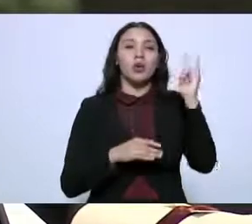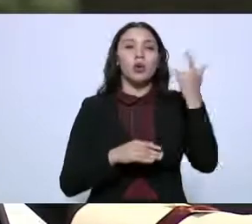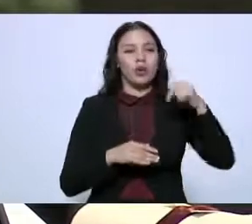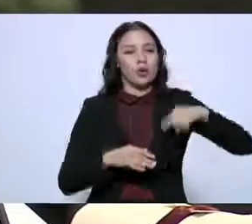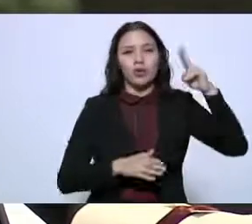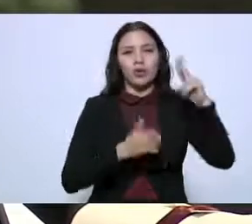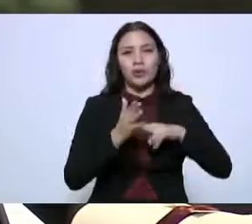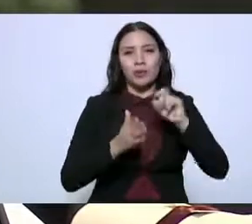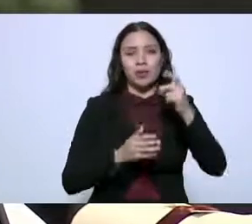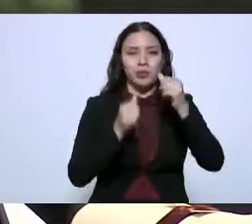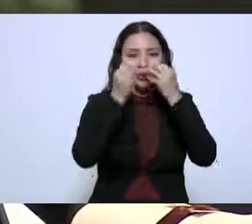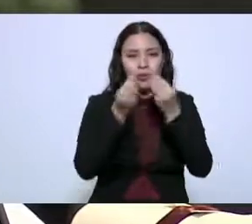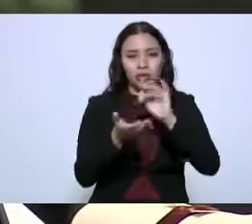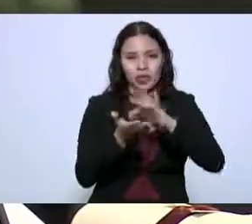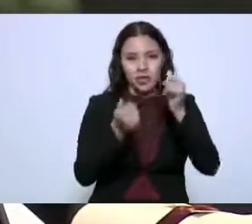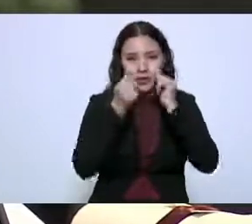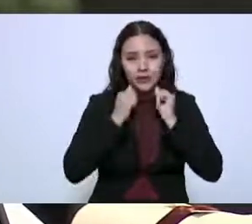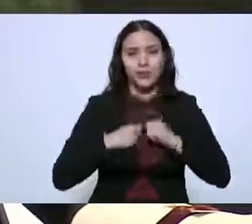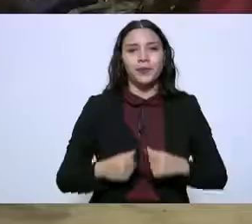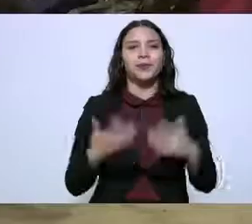este año. Muchísimas gracias.